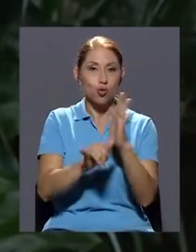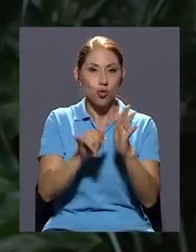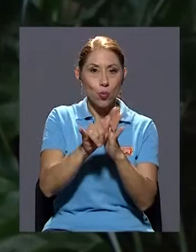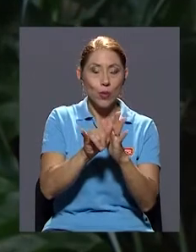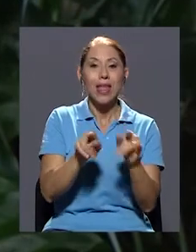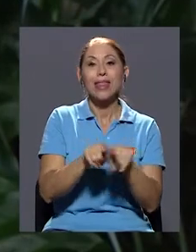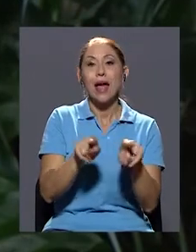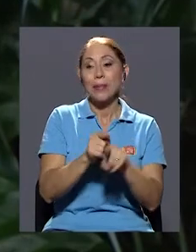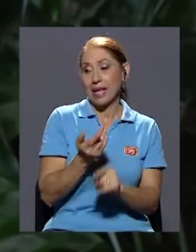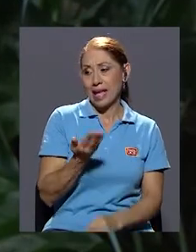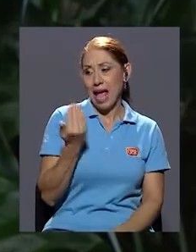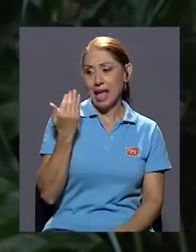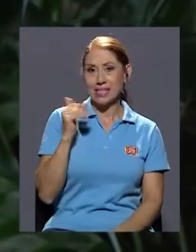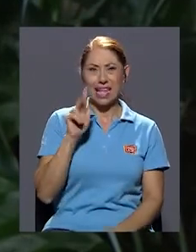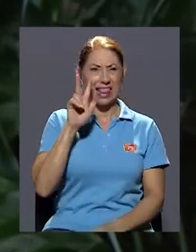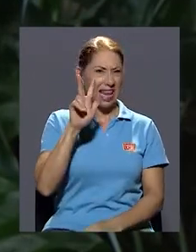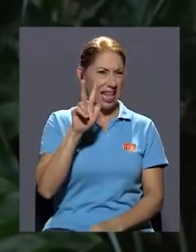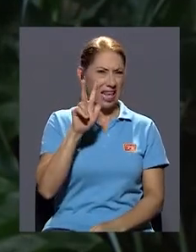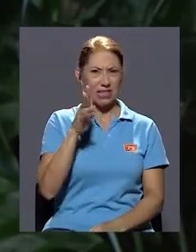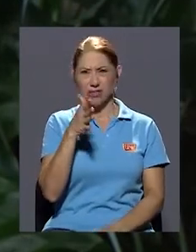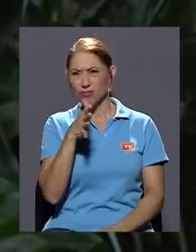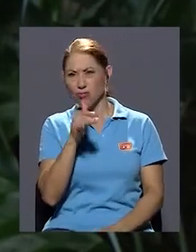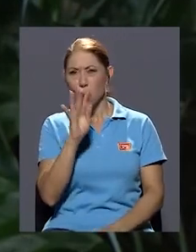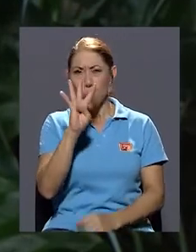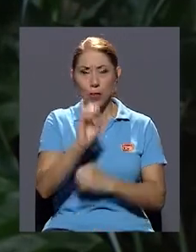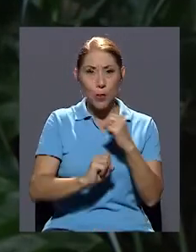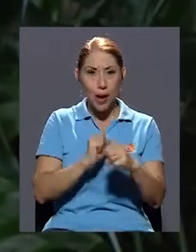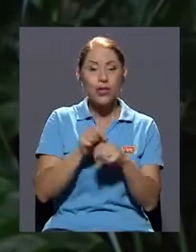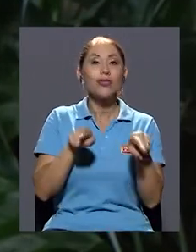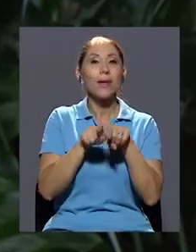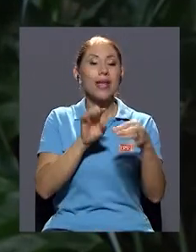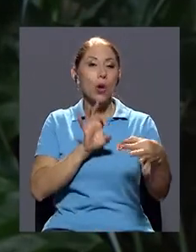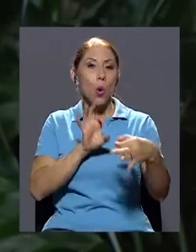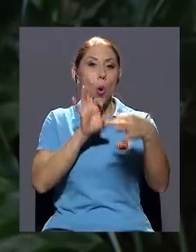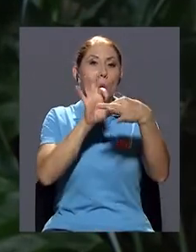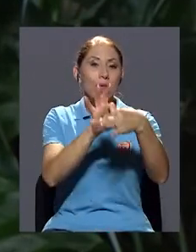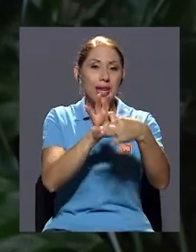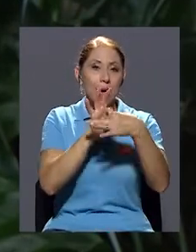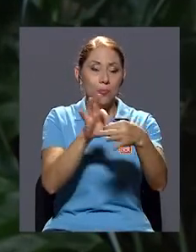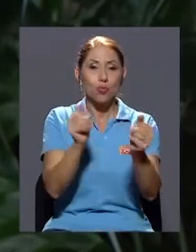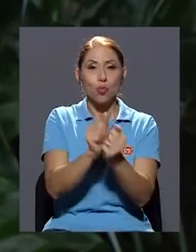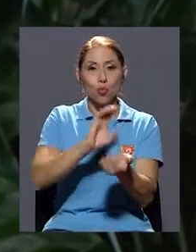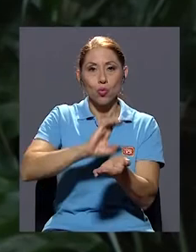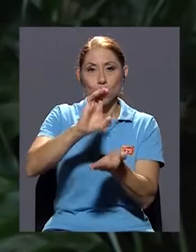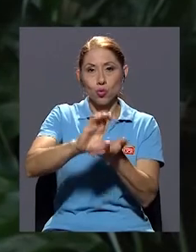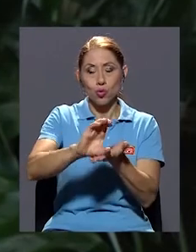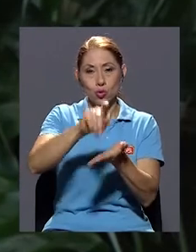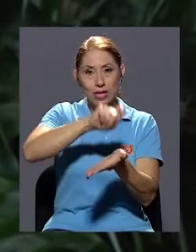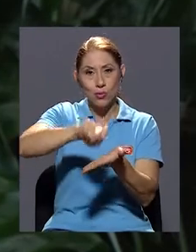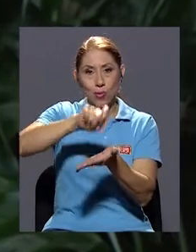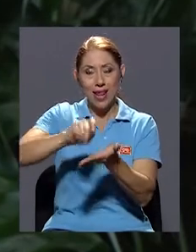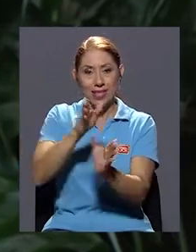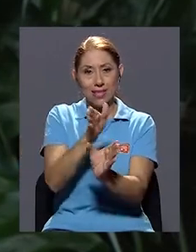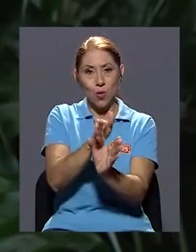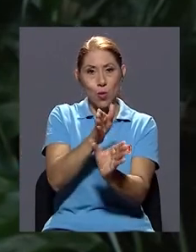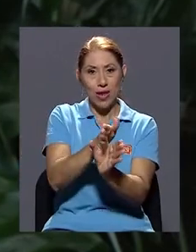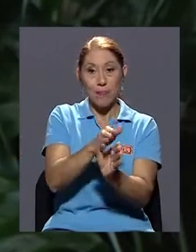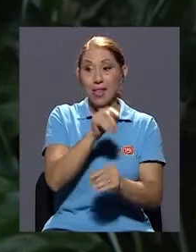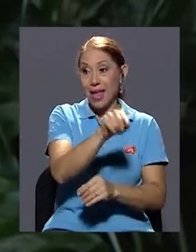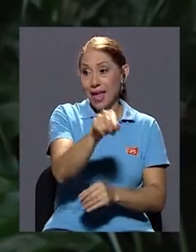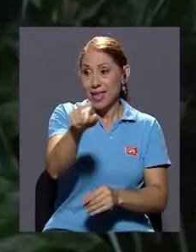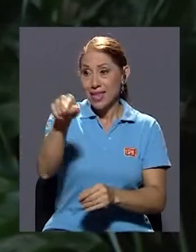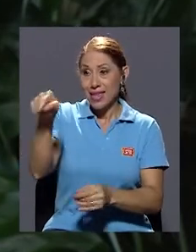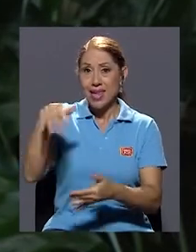recientemente, desde hace tres o cuatro años, coordinando concursos de la escuela de psicología, donde estudiantes